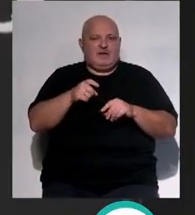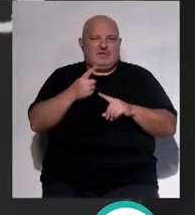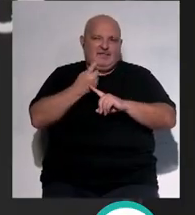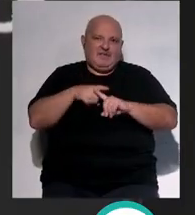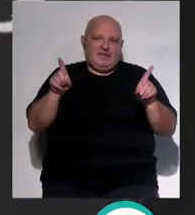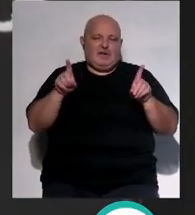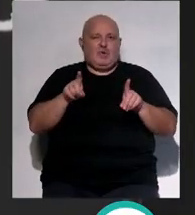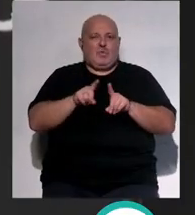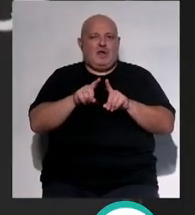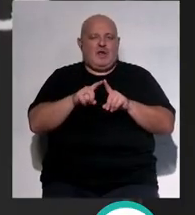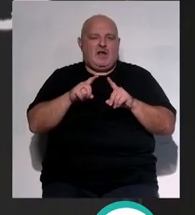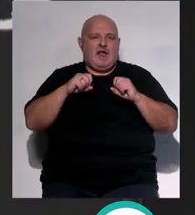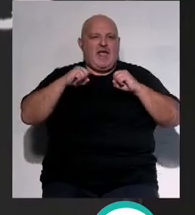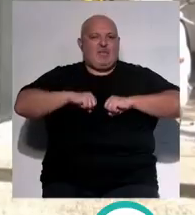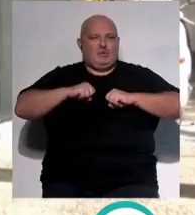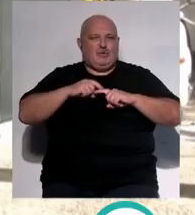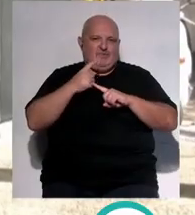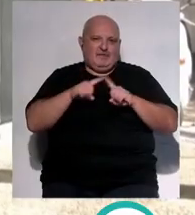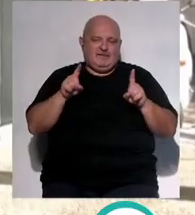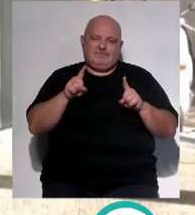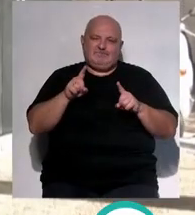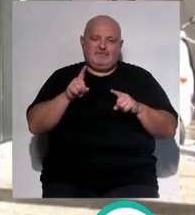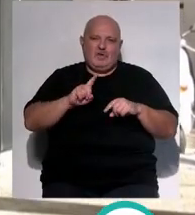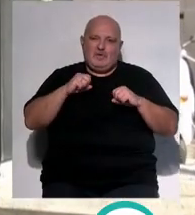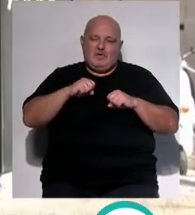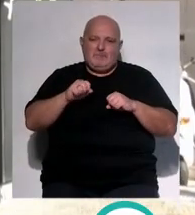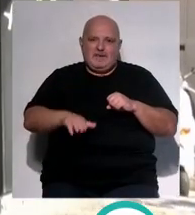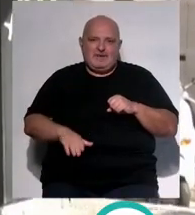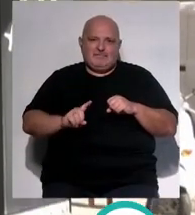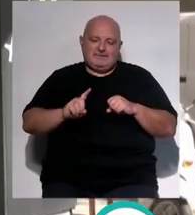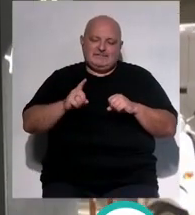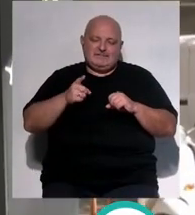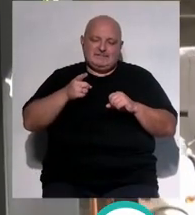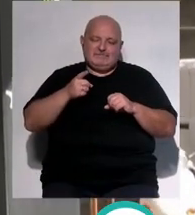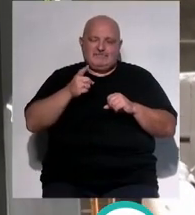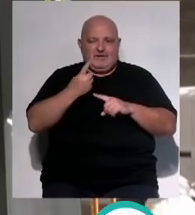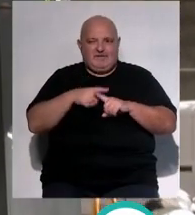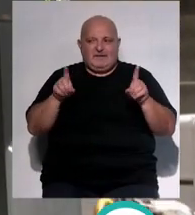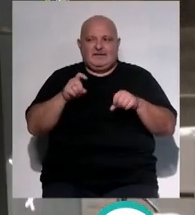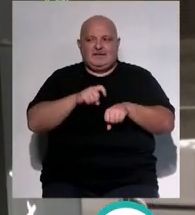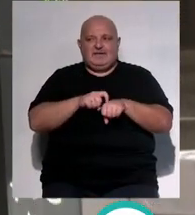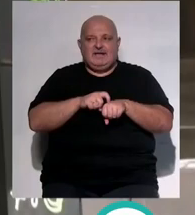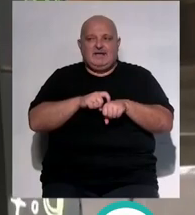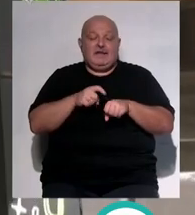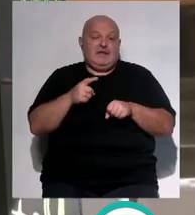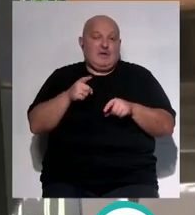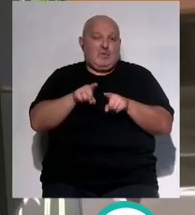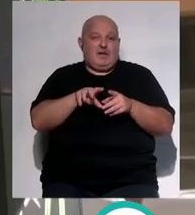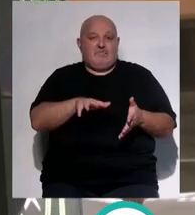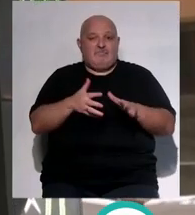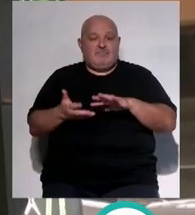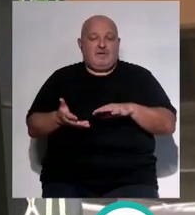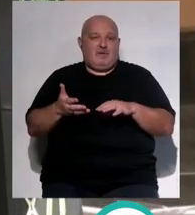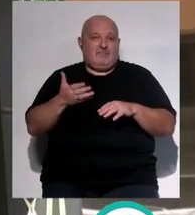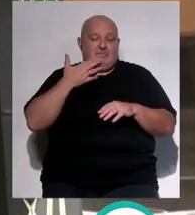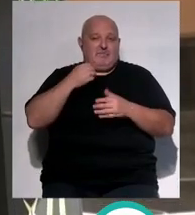distinto al adulto no es un adulto en pequeñín es distinto efectivamente ocurre exactamente igual que con